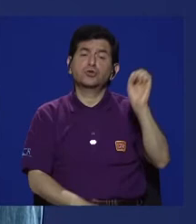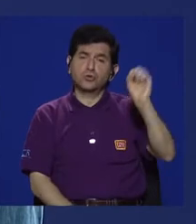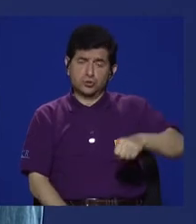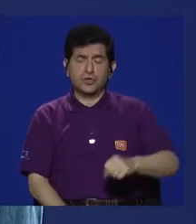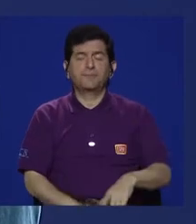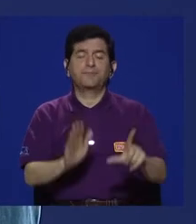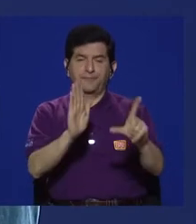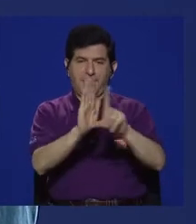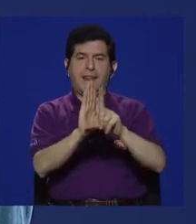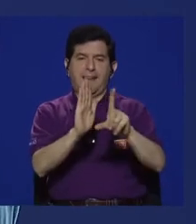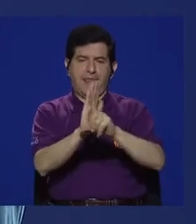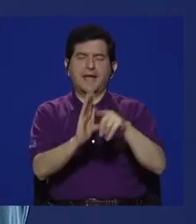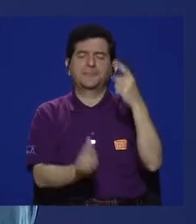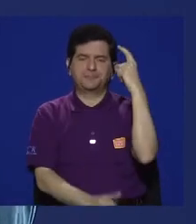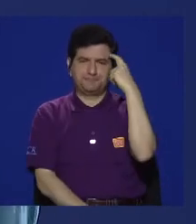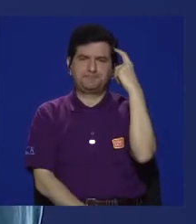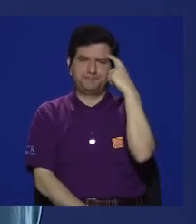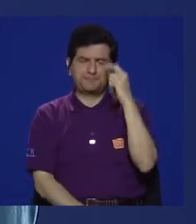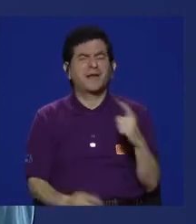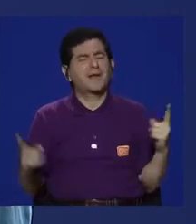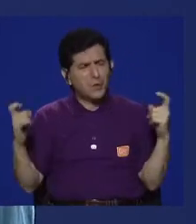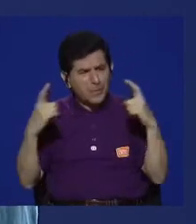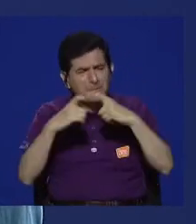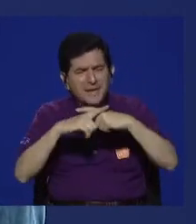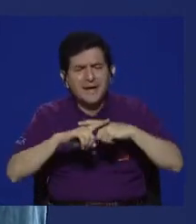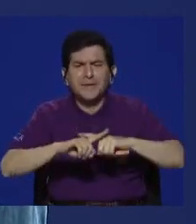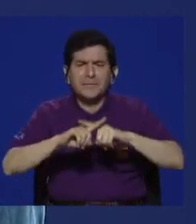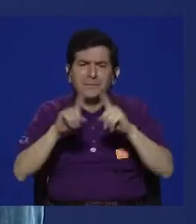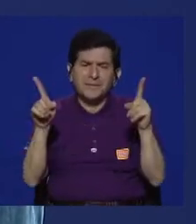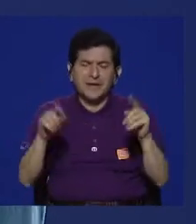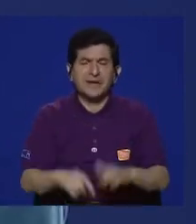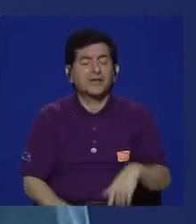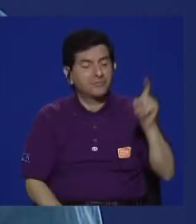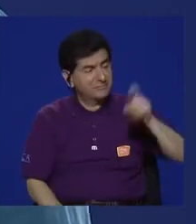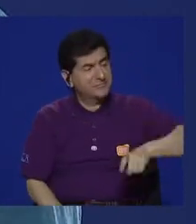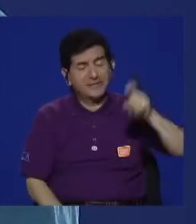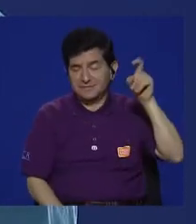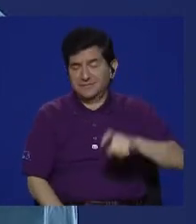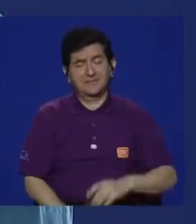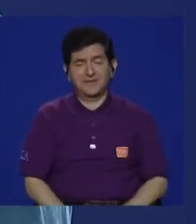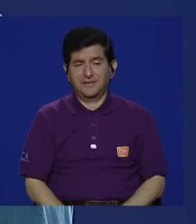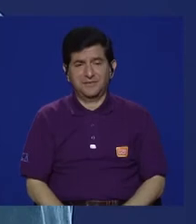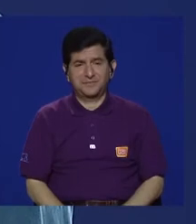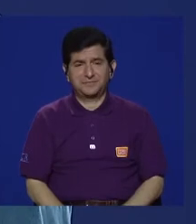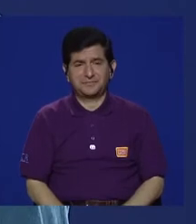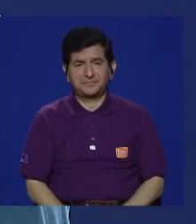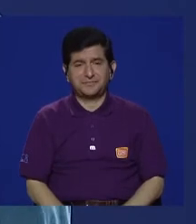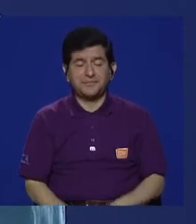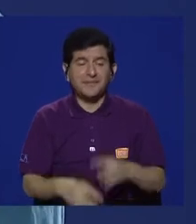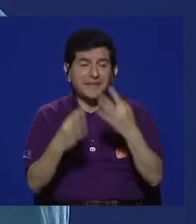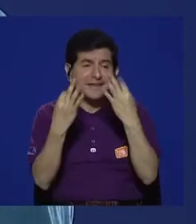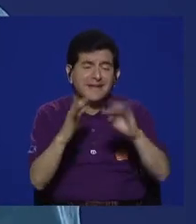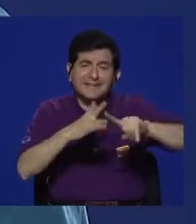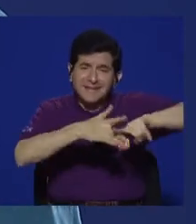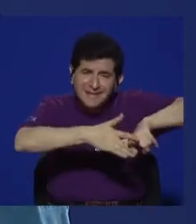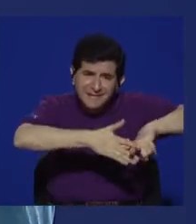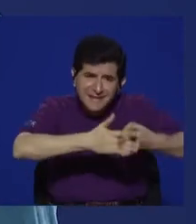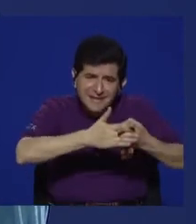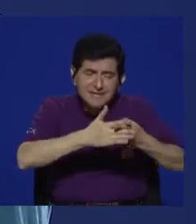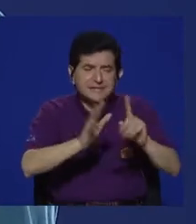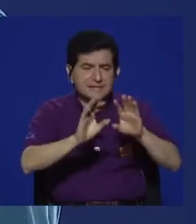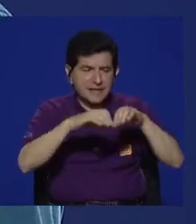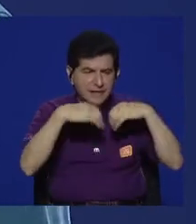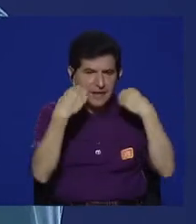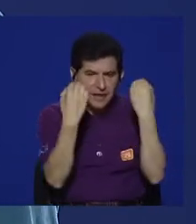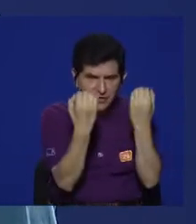una ley. Pienso que es complicado, pero es necesario para empezar una